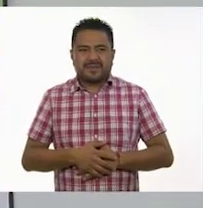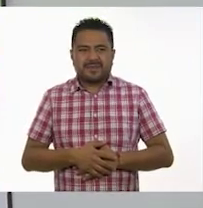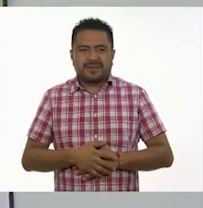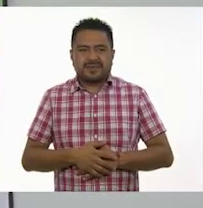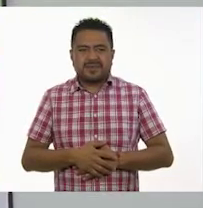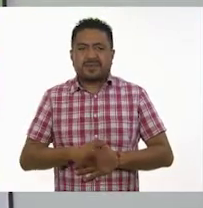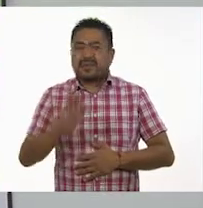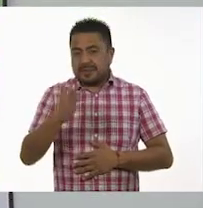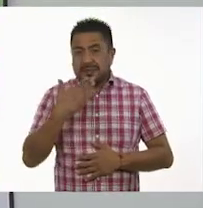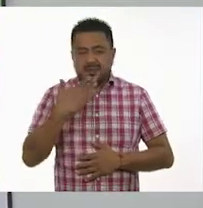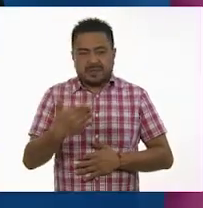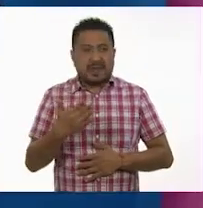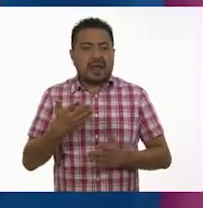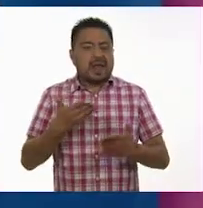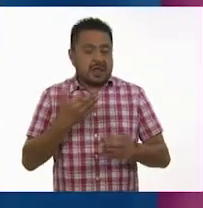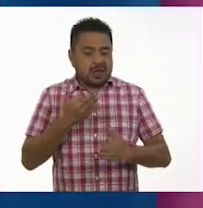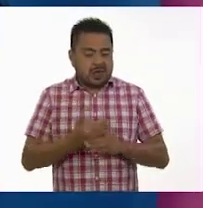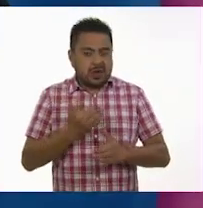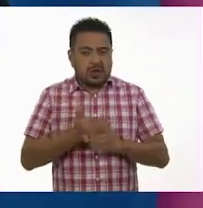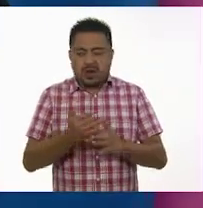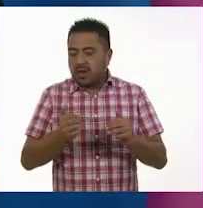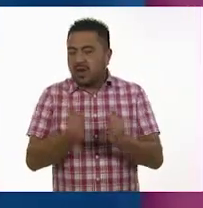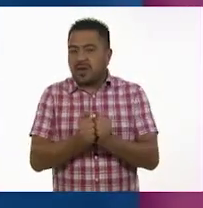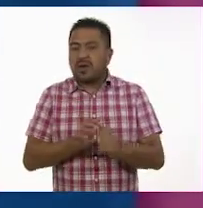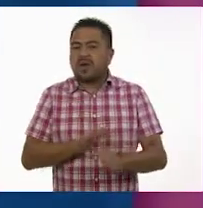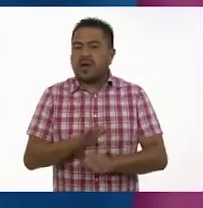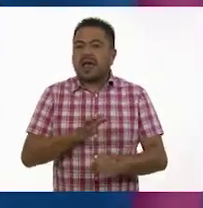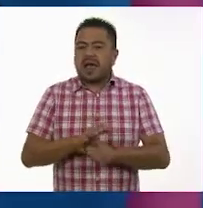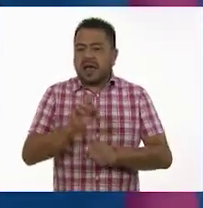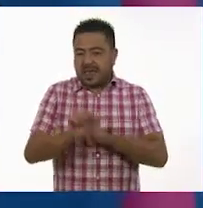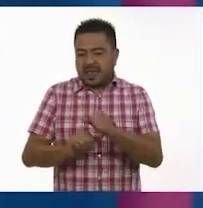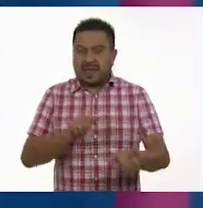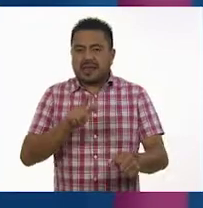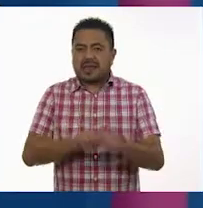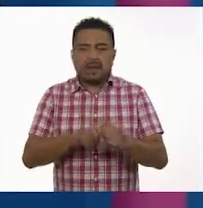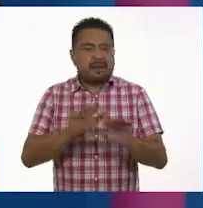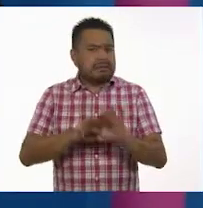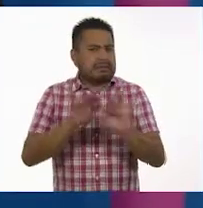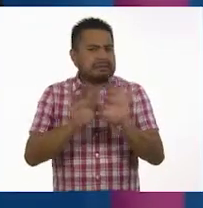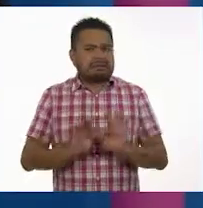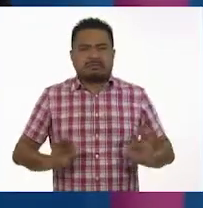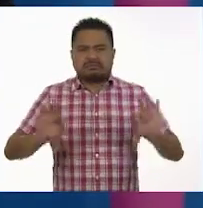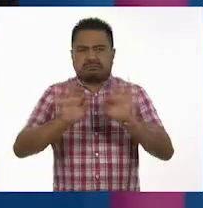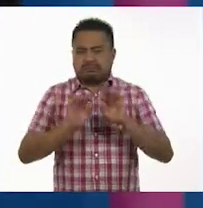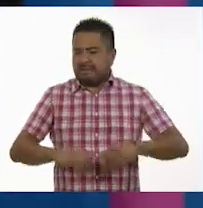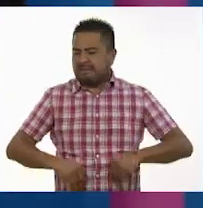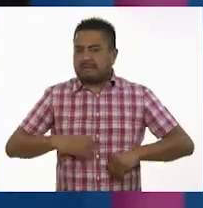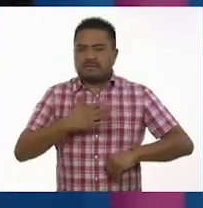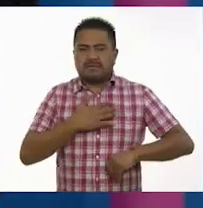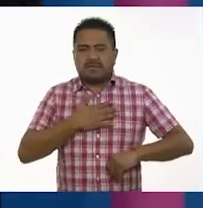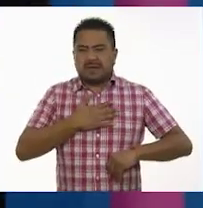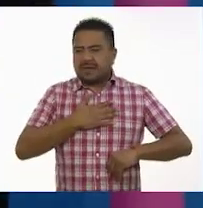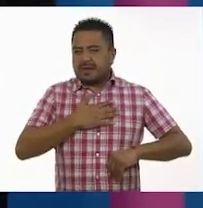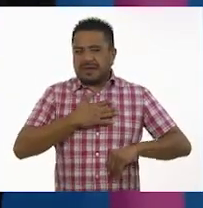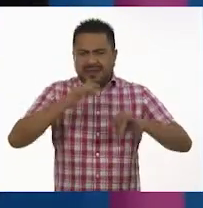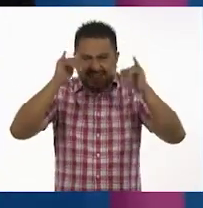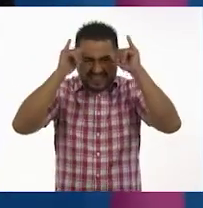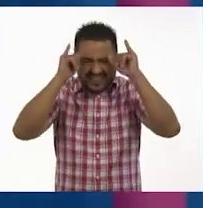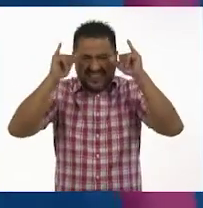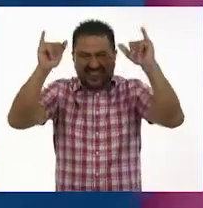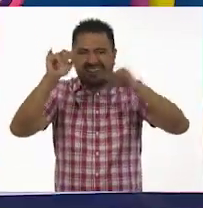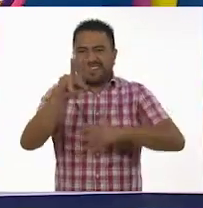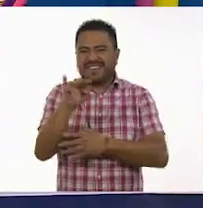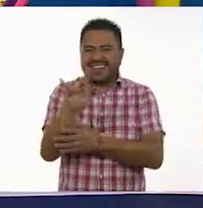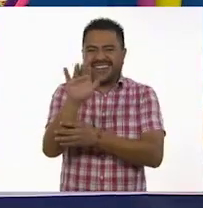Muy bien, vamos con un animal muy importante en nuestras vidas, la vaca. La vaca, la